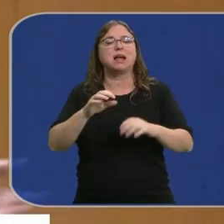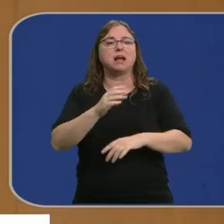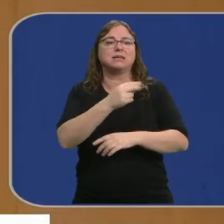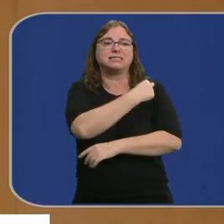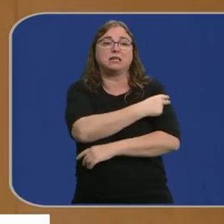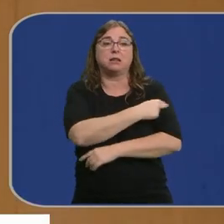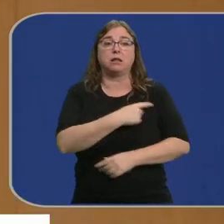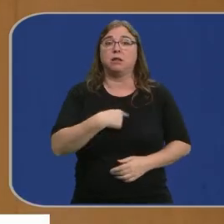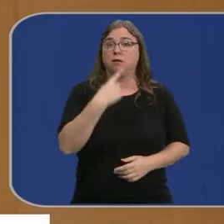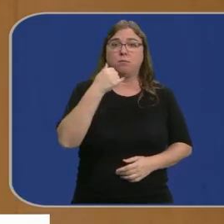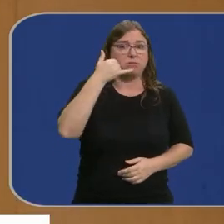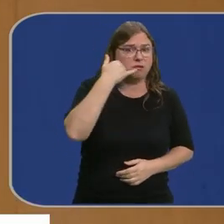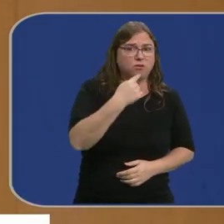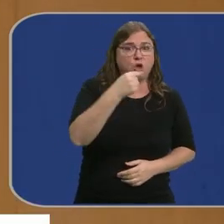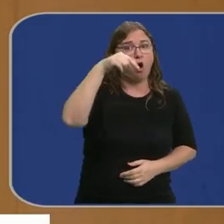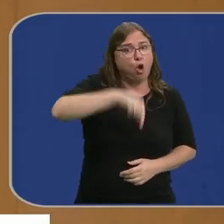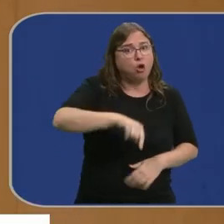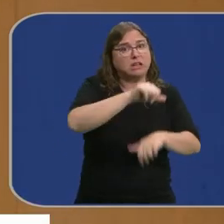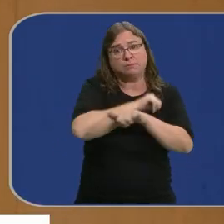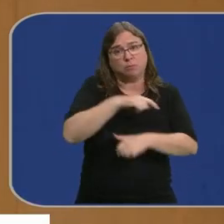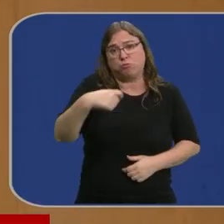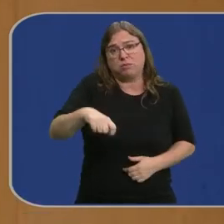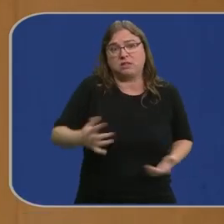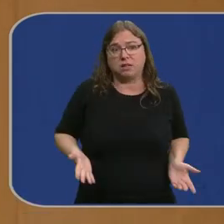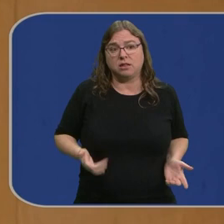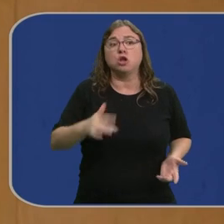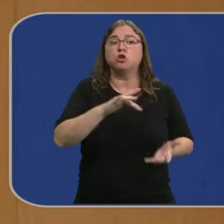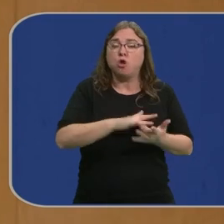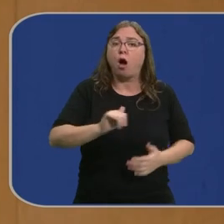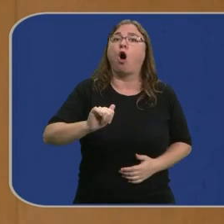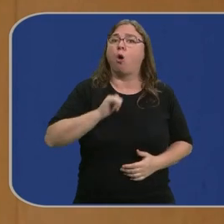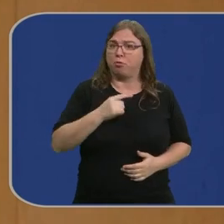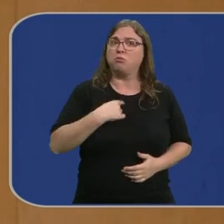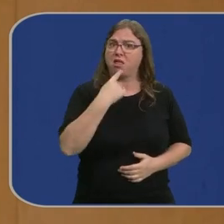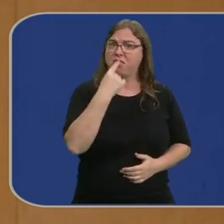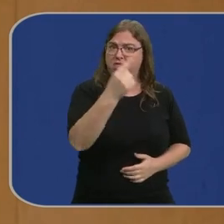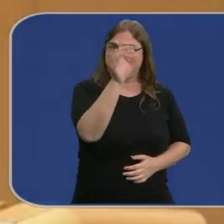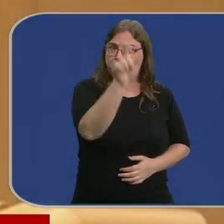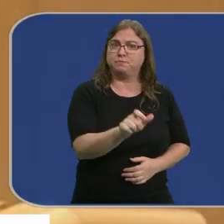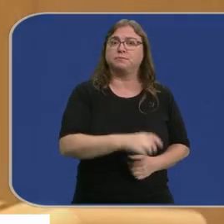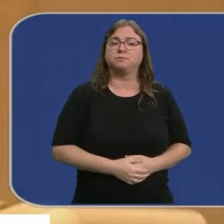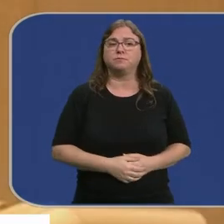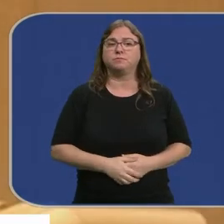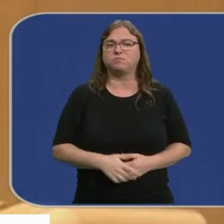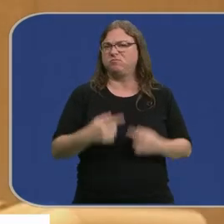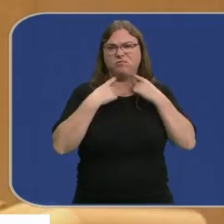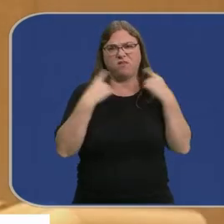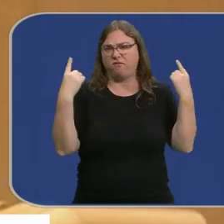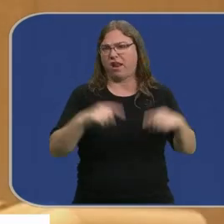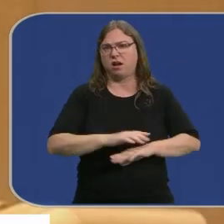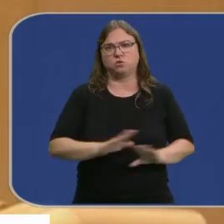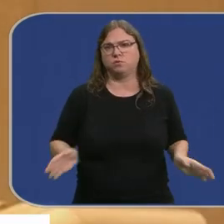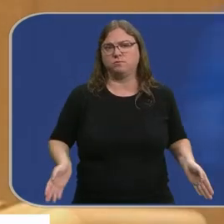Te lo dije por teléfono, hoy esperábamos al presidente. Tuve la oportunidad de decírselo a él también. Es un fracaso,